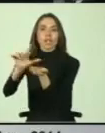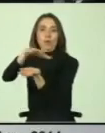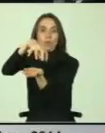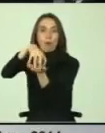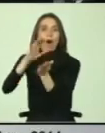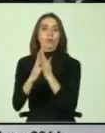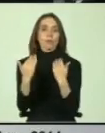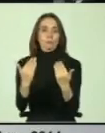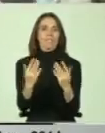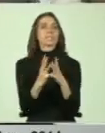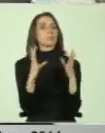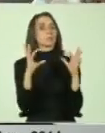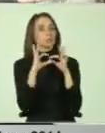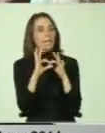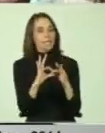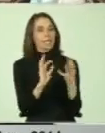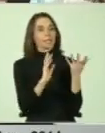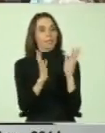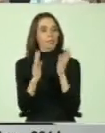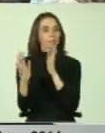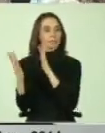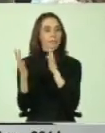muchas gracias aplausos aplausos aplausos aplausos aplausos